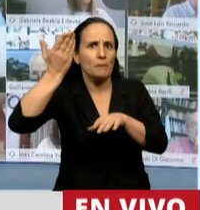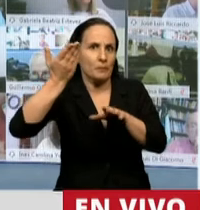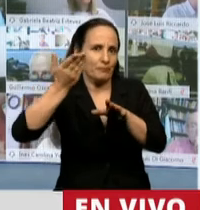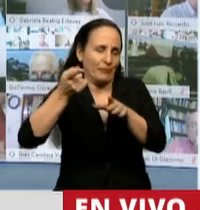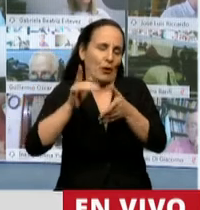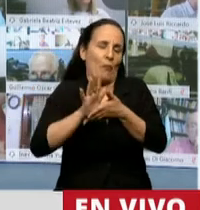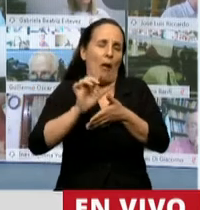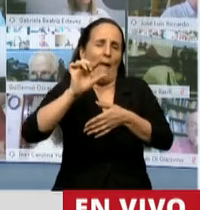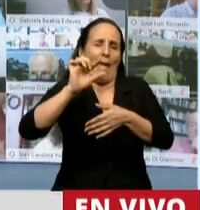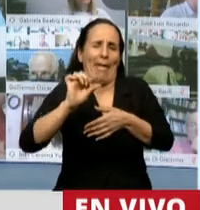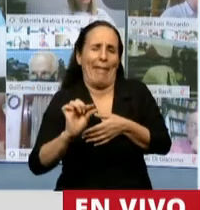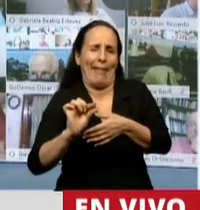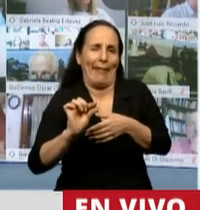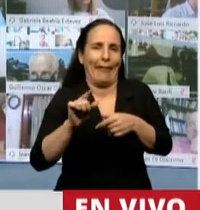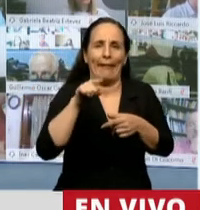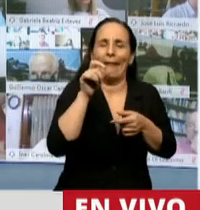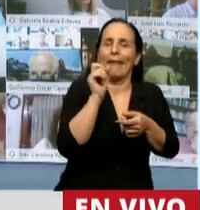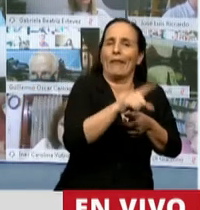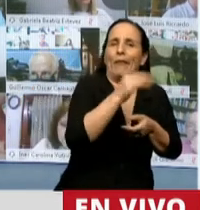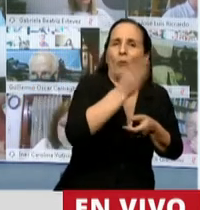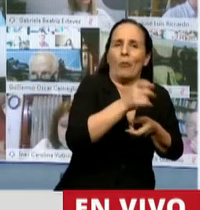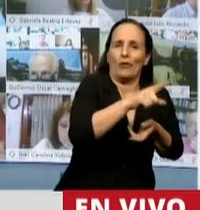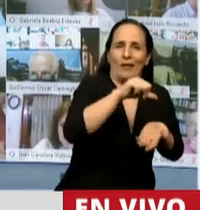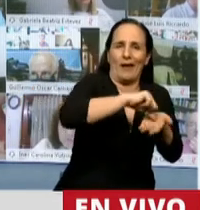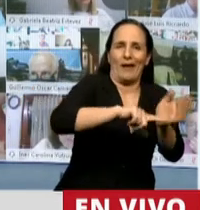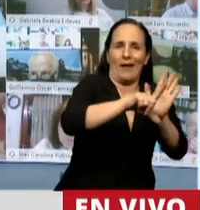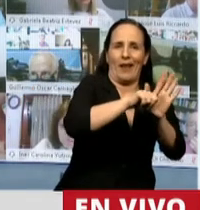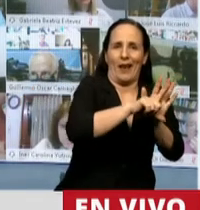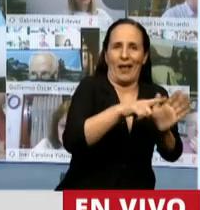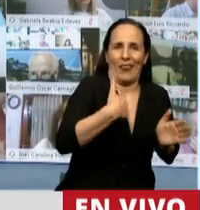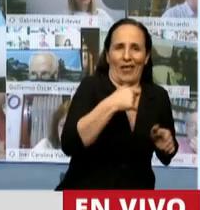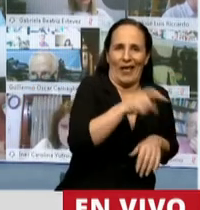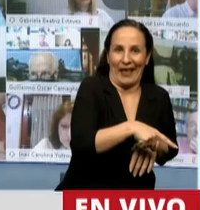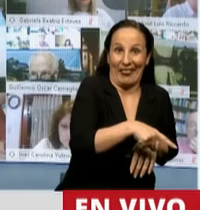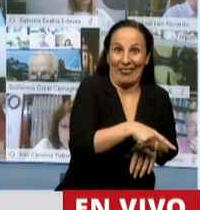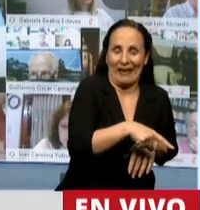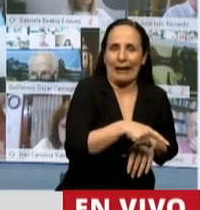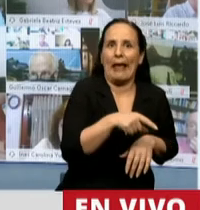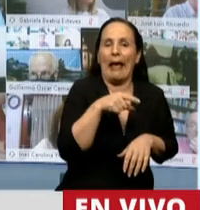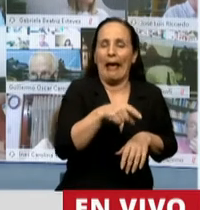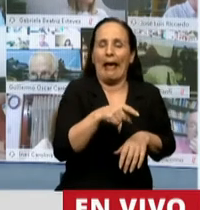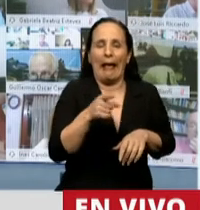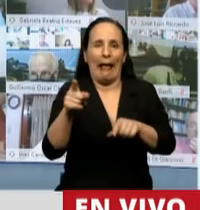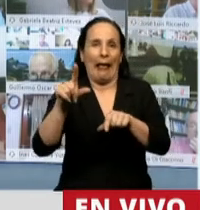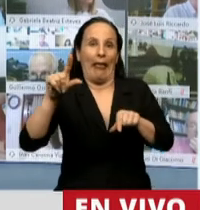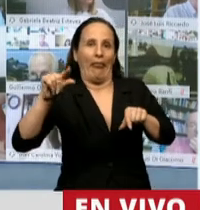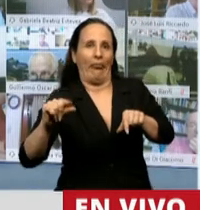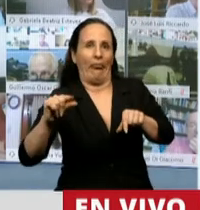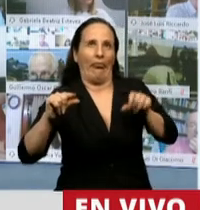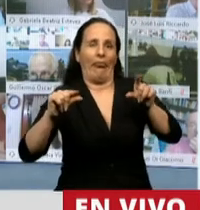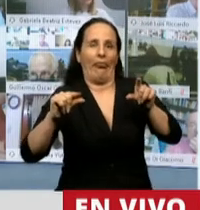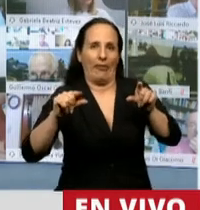baja que la alícuota que establece nuestra Ley de Impuesto a las Ganancias, entonces se lo considera de baja